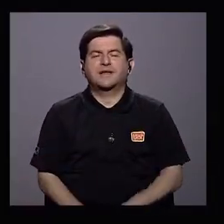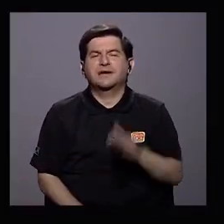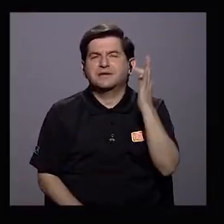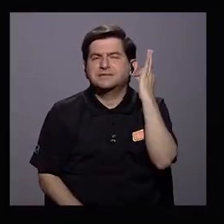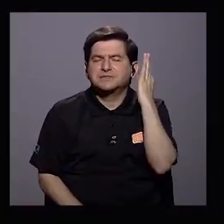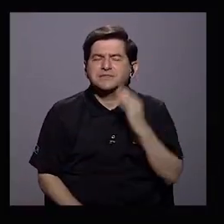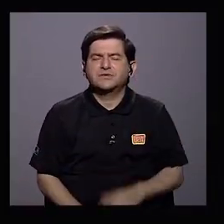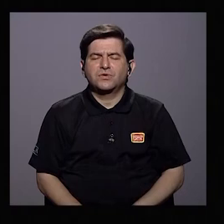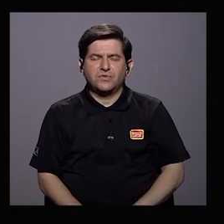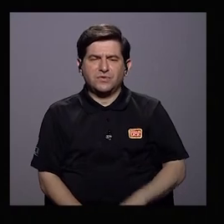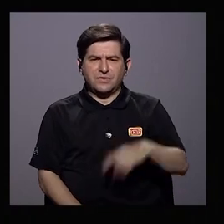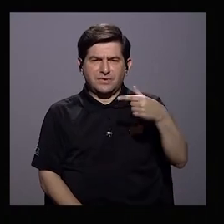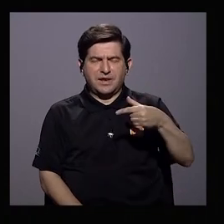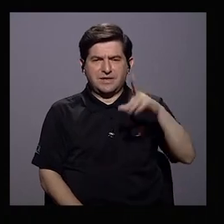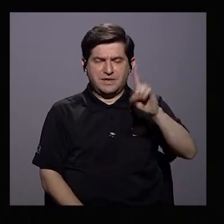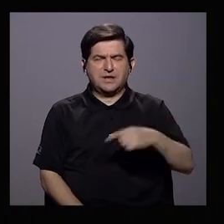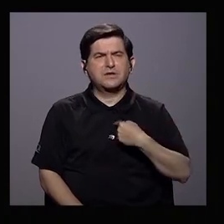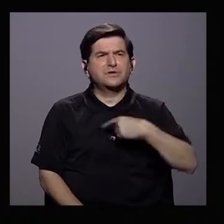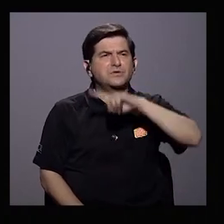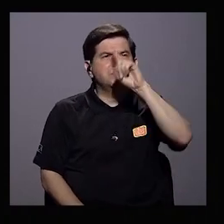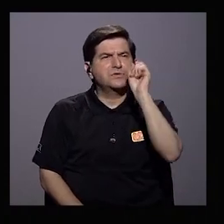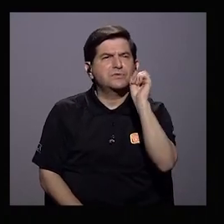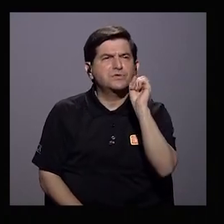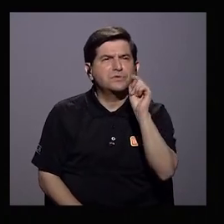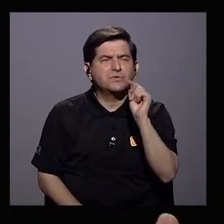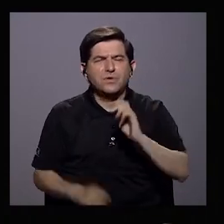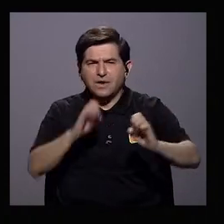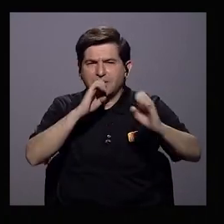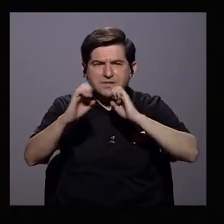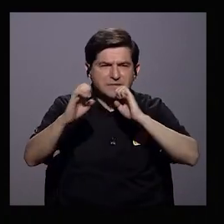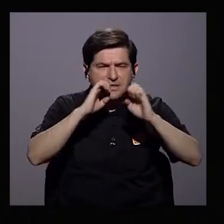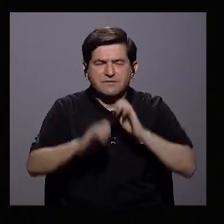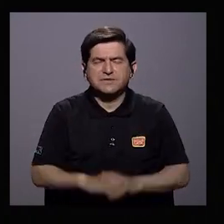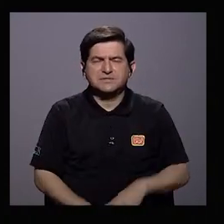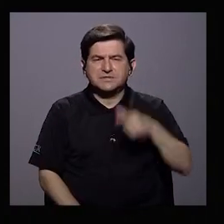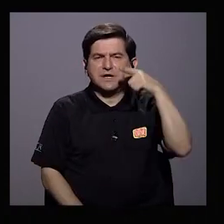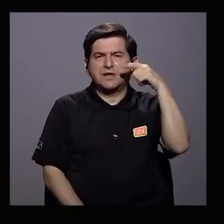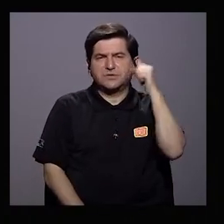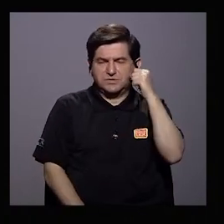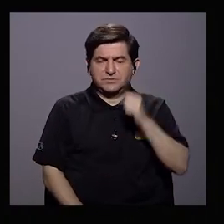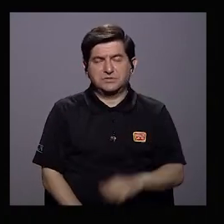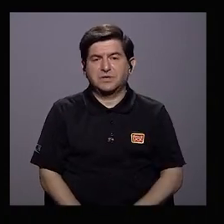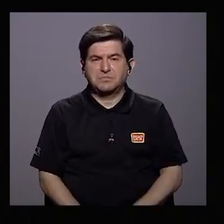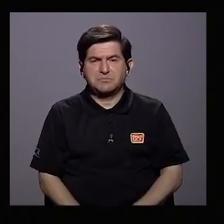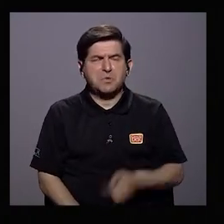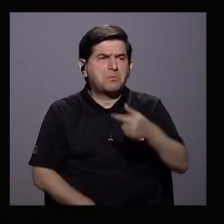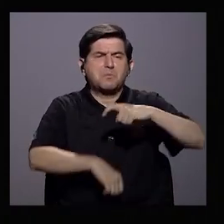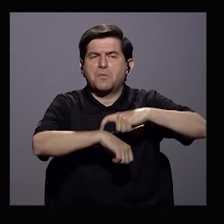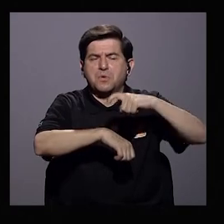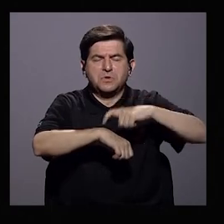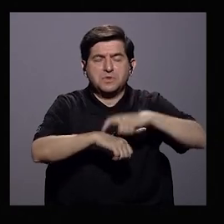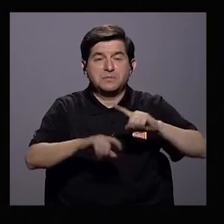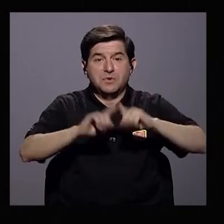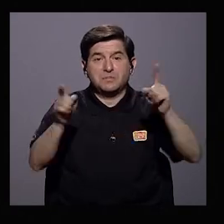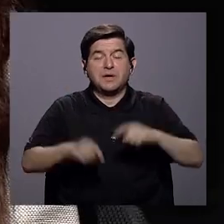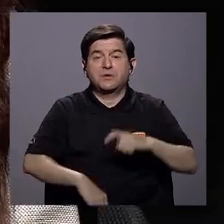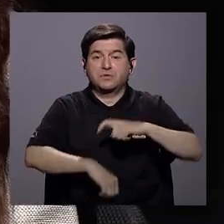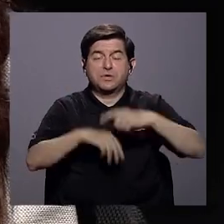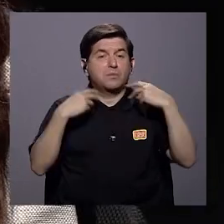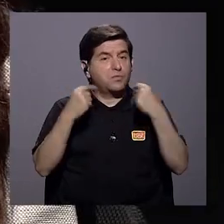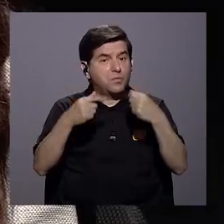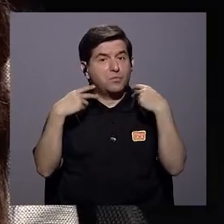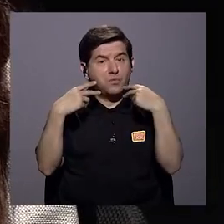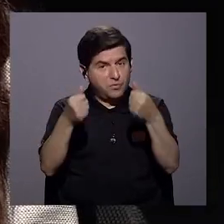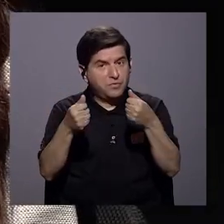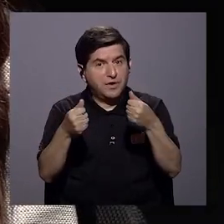Janina, recuerdo que le hice una entrevista a don Luis Guillermo hace poquito tiempo, porque en realidad, aunque el tiempo nos pasa por encima tan rápido, hace